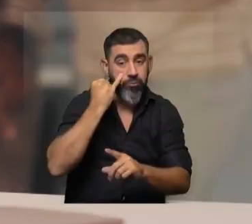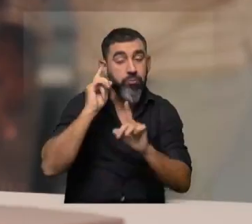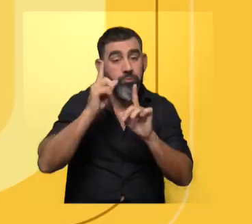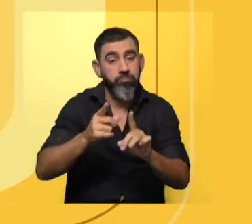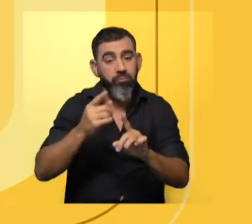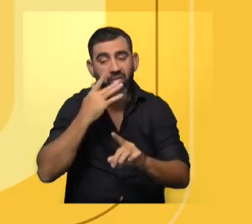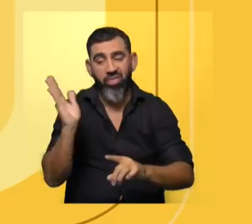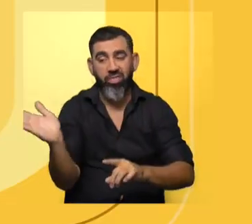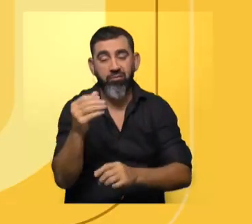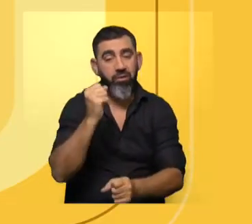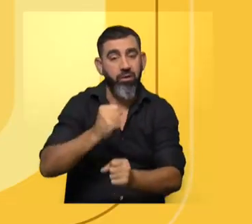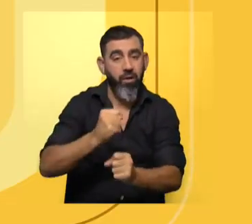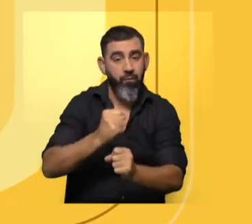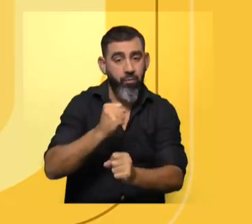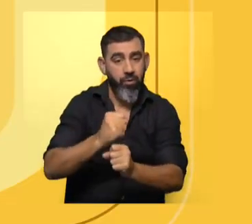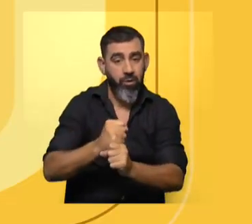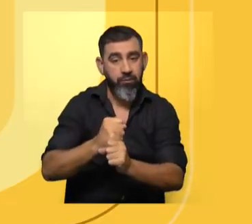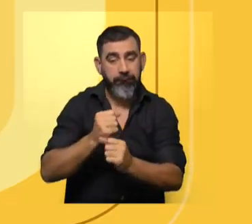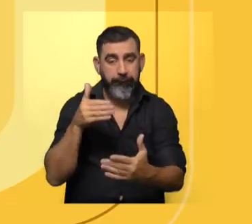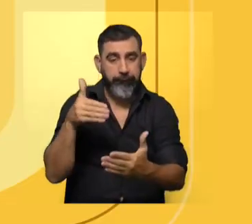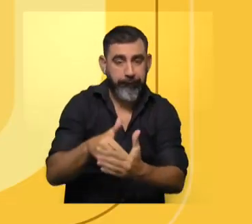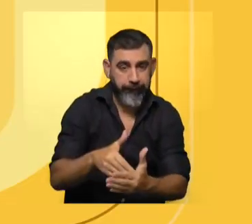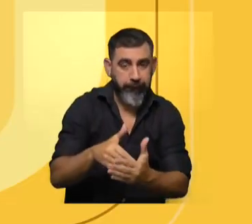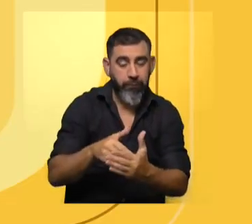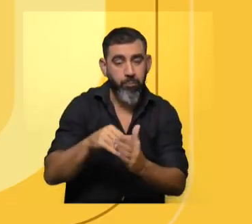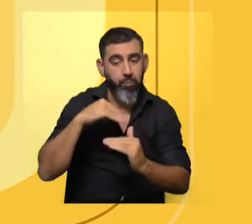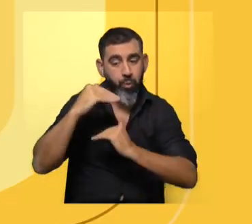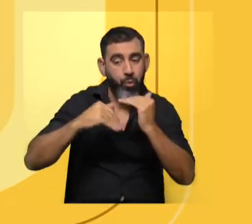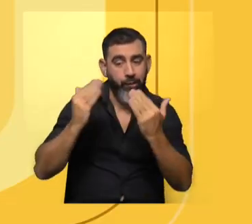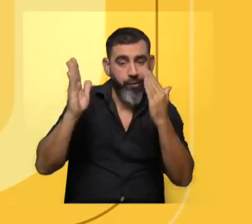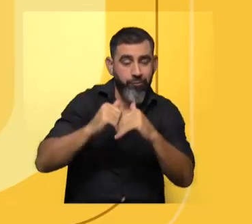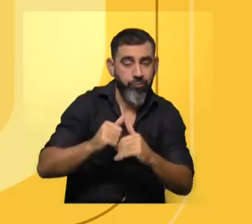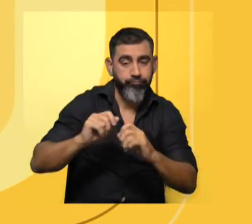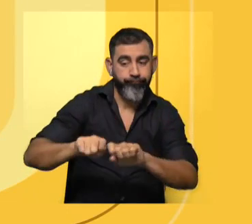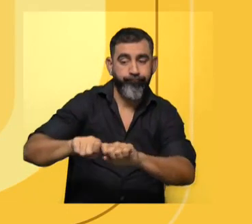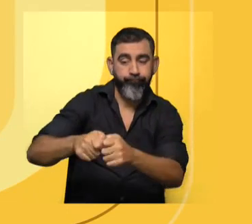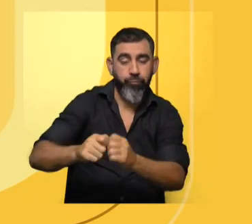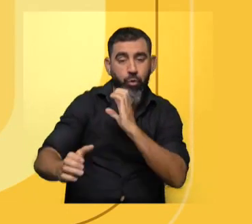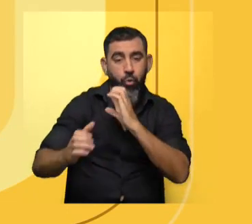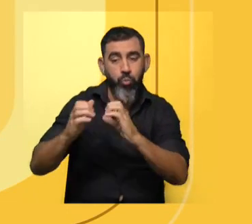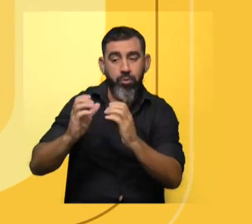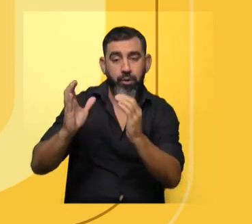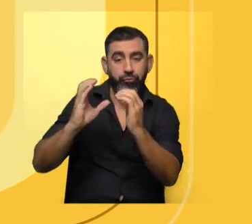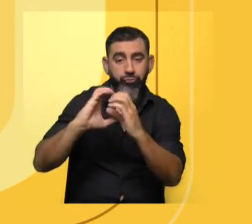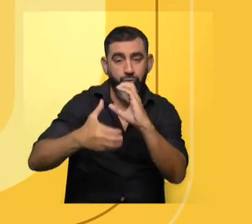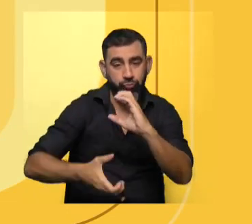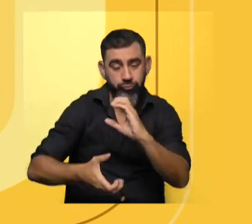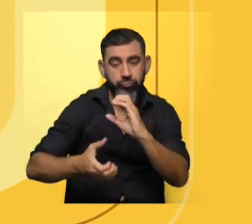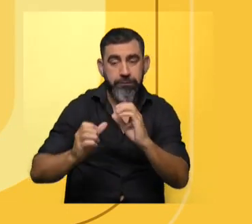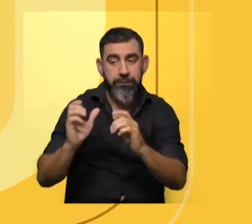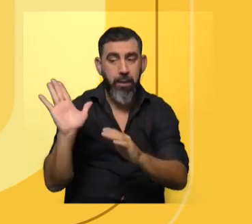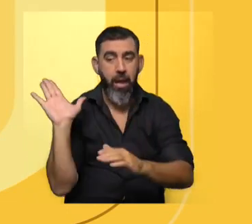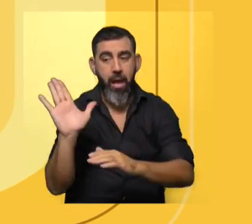desprestigio laboral, entorpecimiento del progreso, bloqueo de la comunicación, intimidación